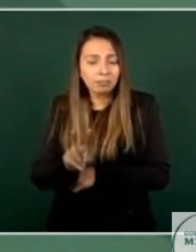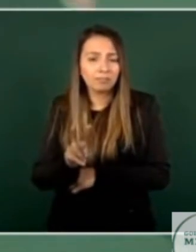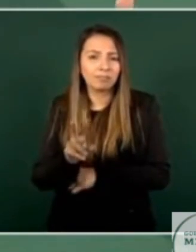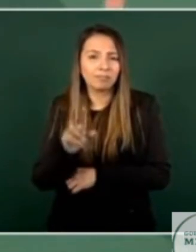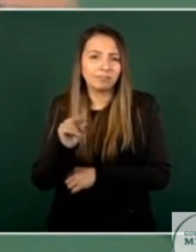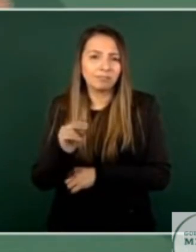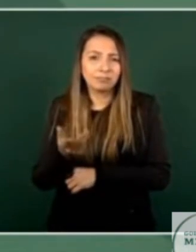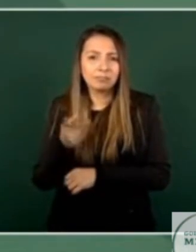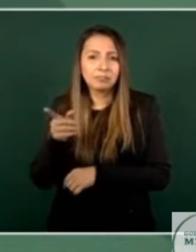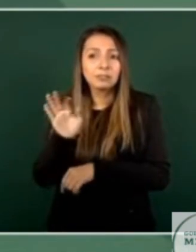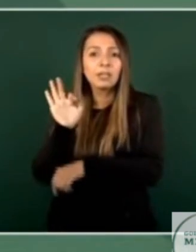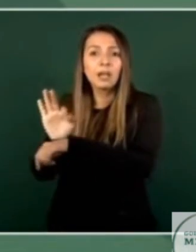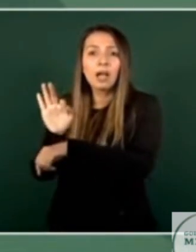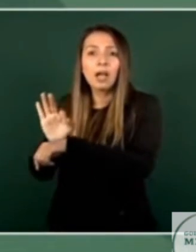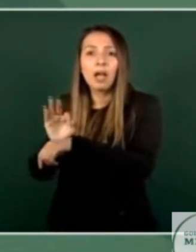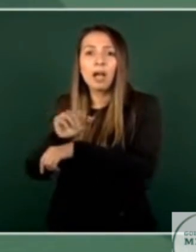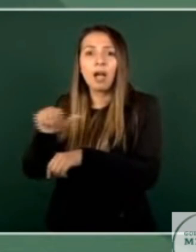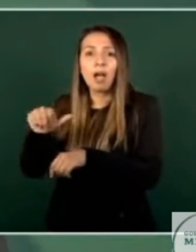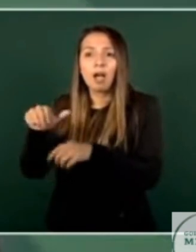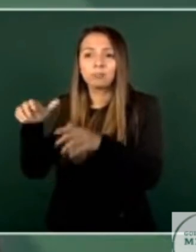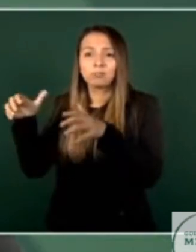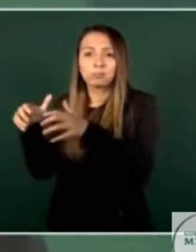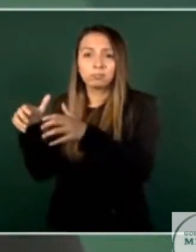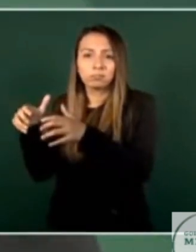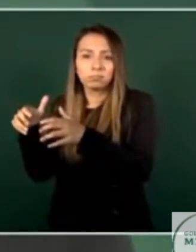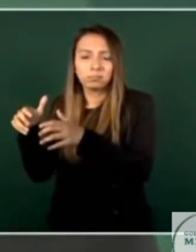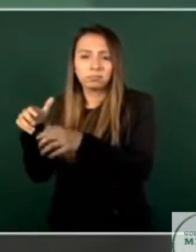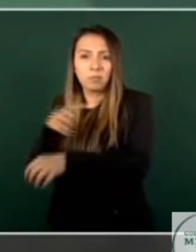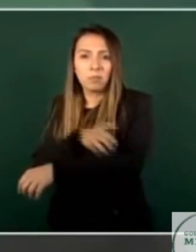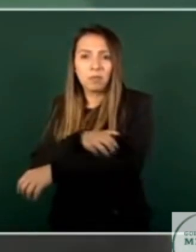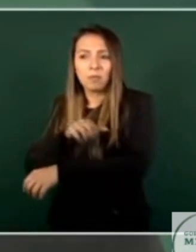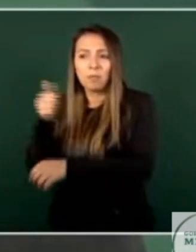defienden a grupos de intereses creados defienden